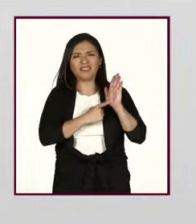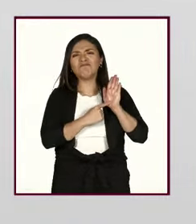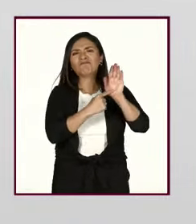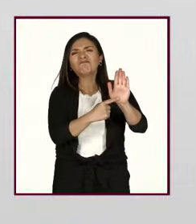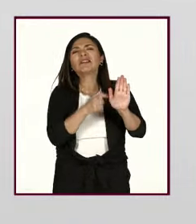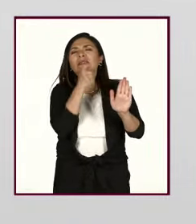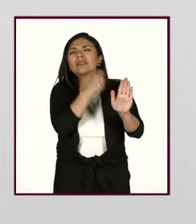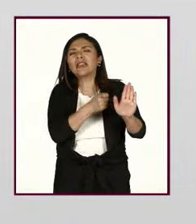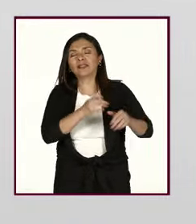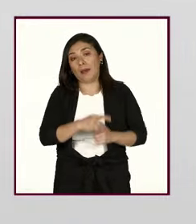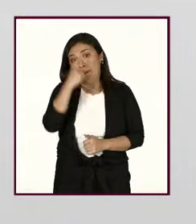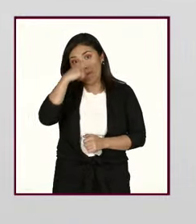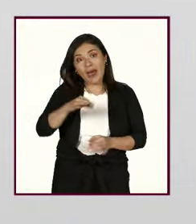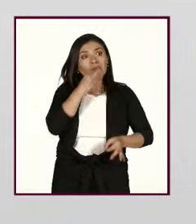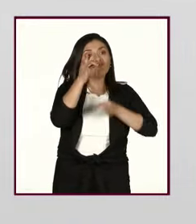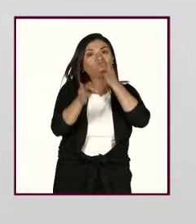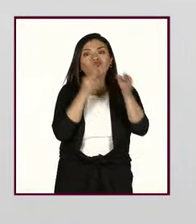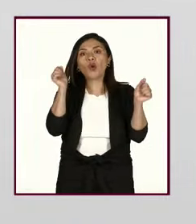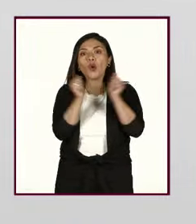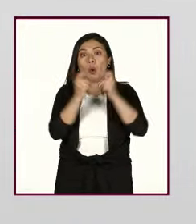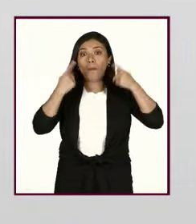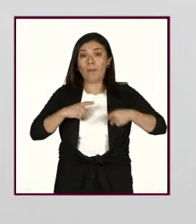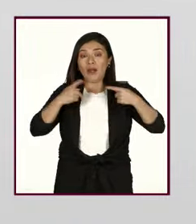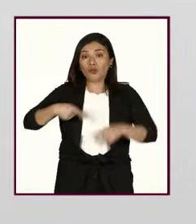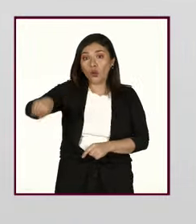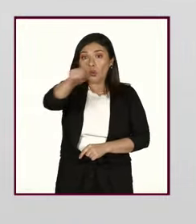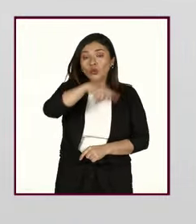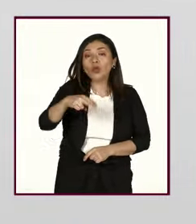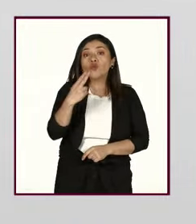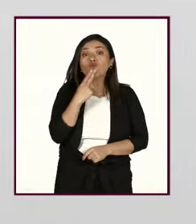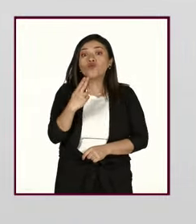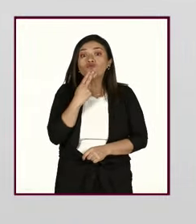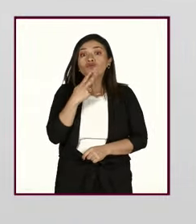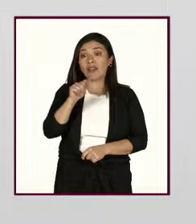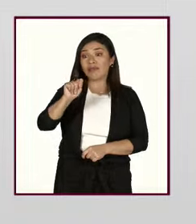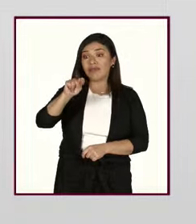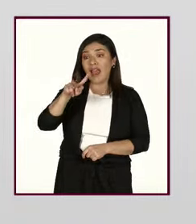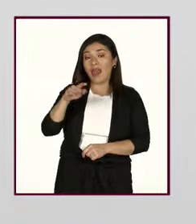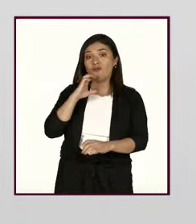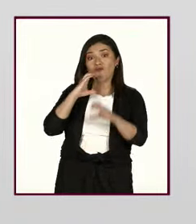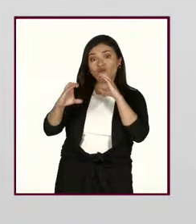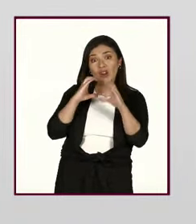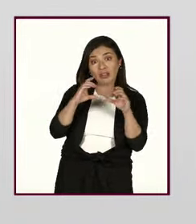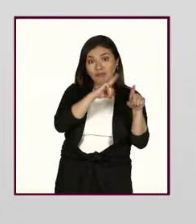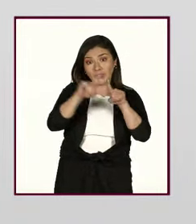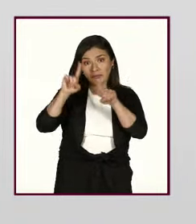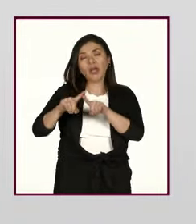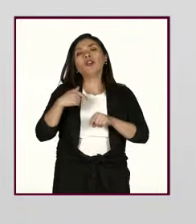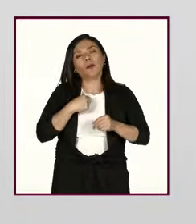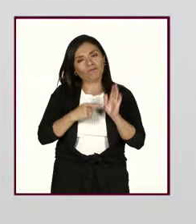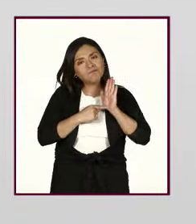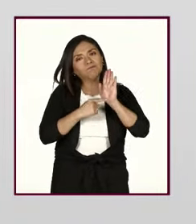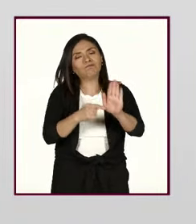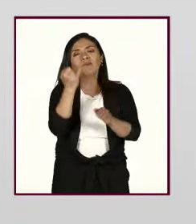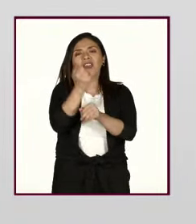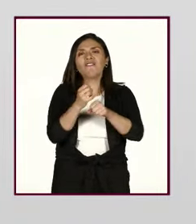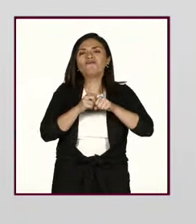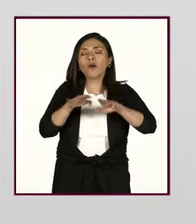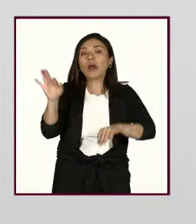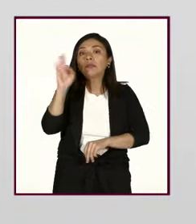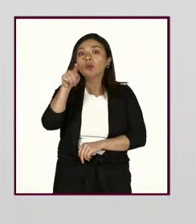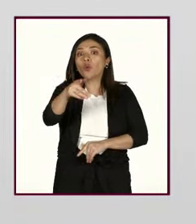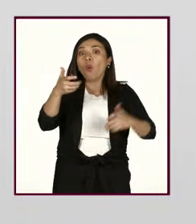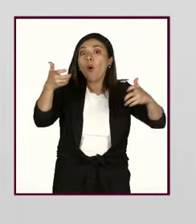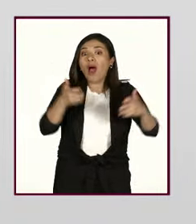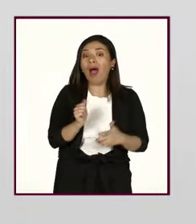ética? Es difundir entre las personas usuarias de servicios de telecomunicaciones información sobre aquellas conductas